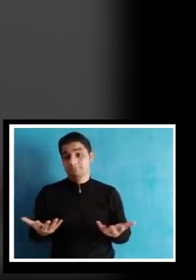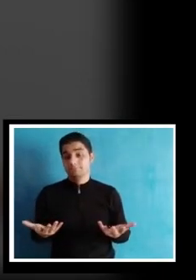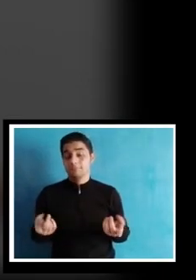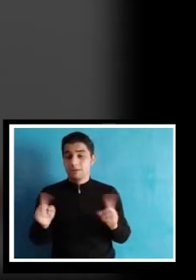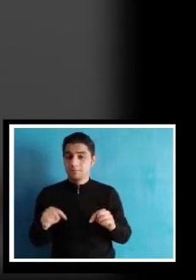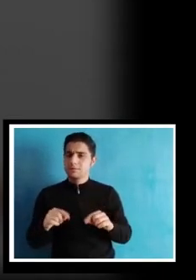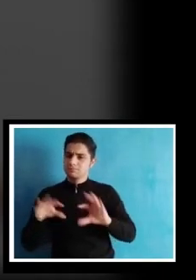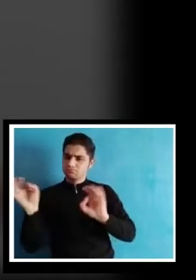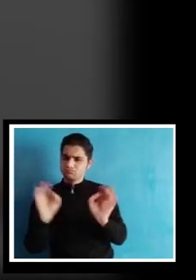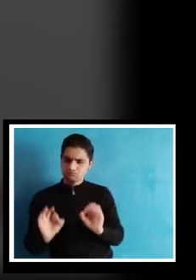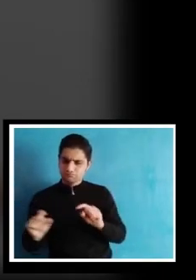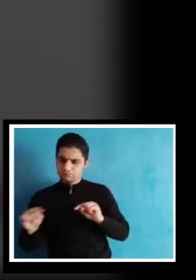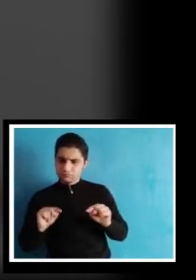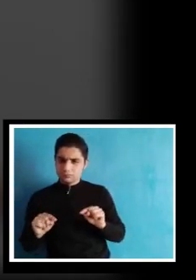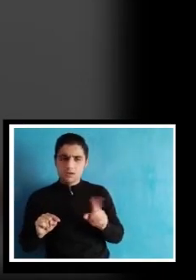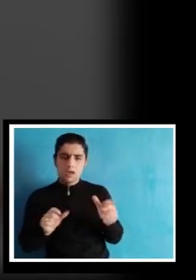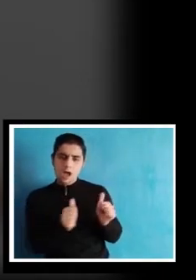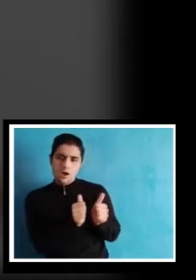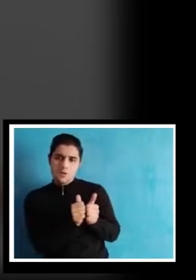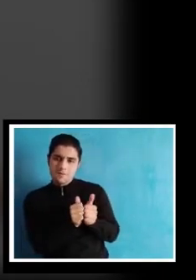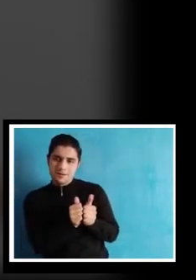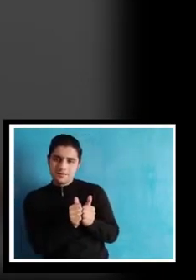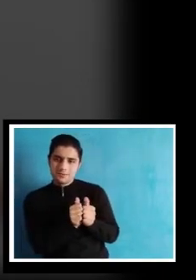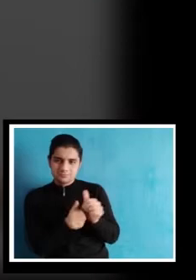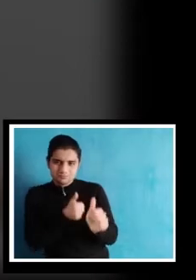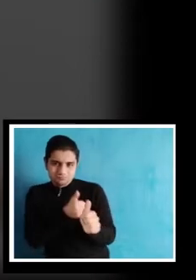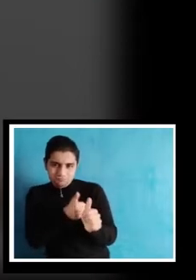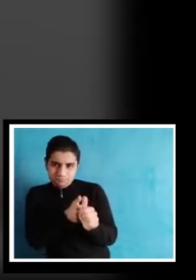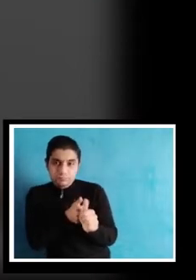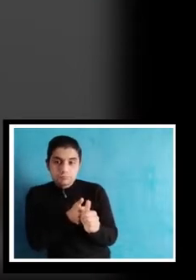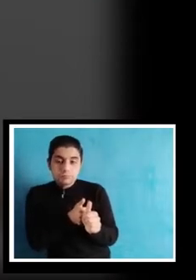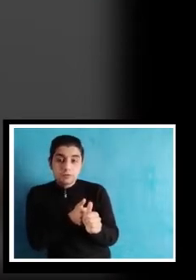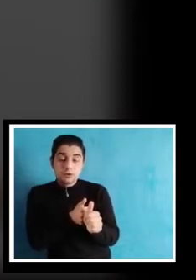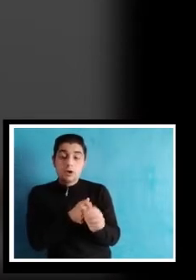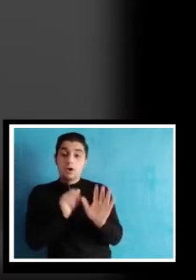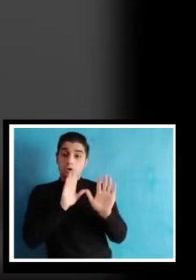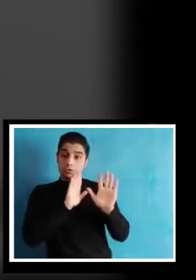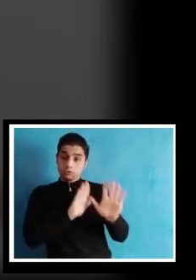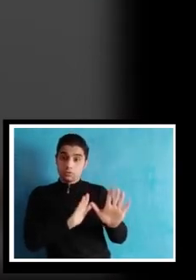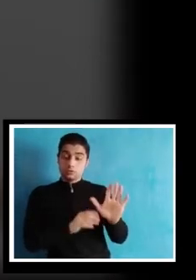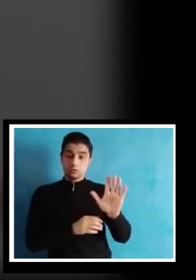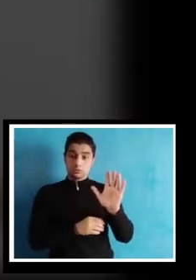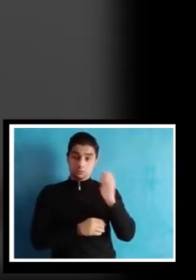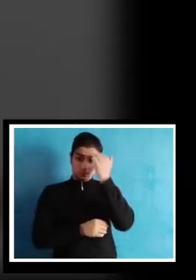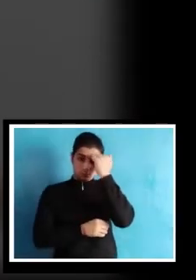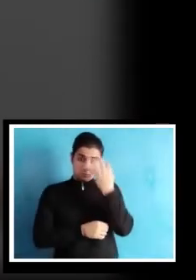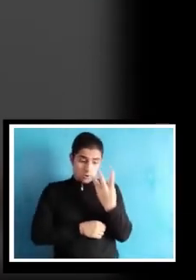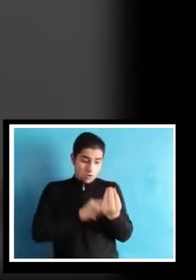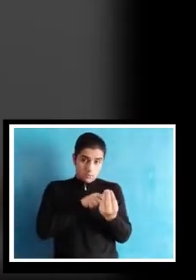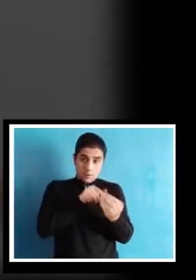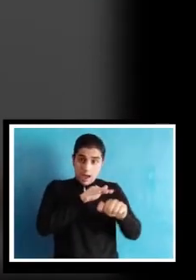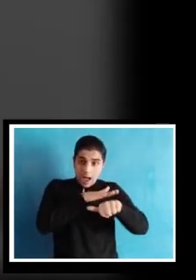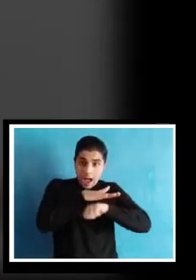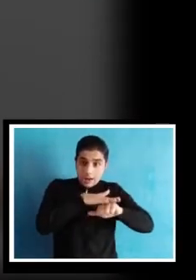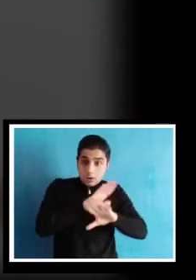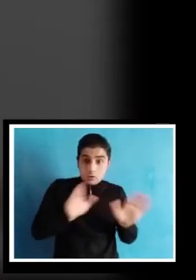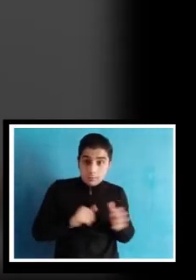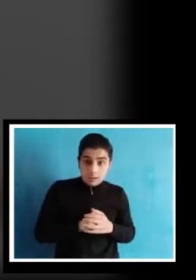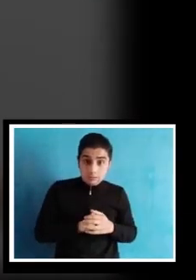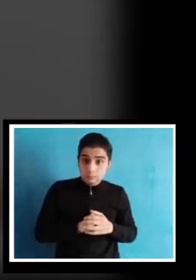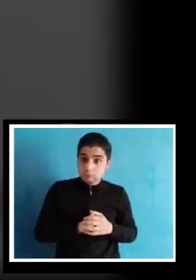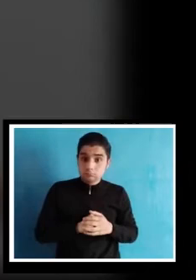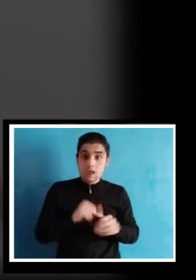Se ha gestado un acompañamiento, no solamente desde los compañeros que son de las mismas áreas.